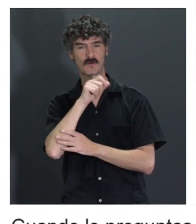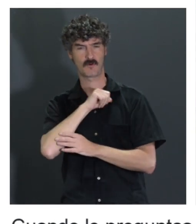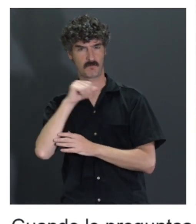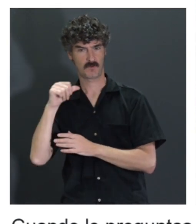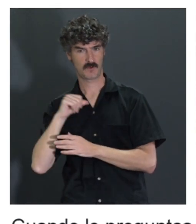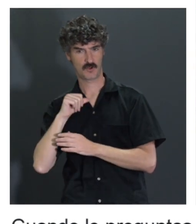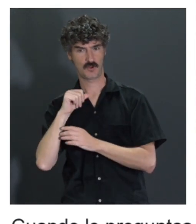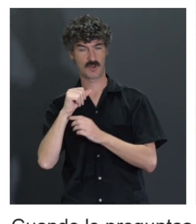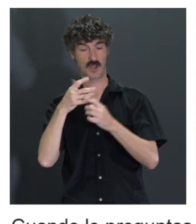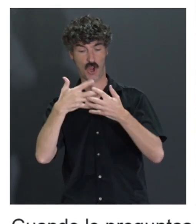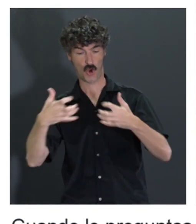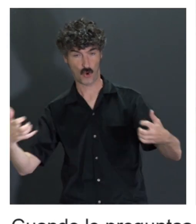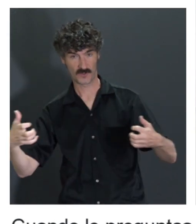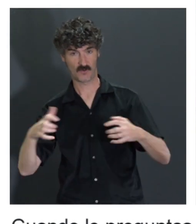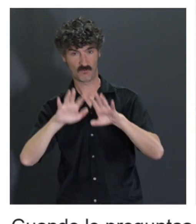línea de código en particular,